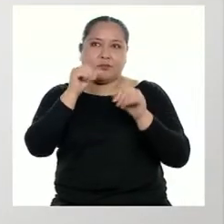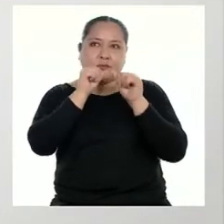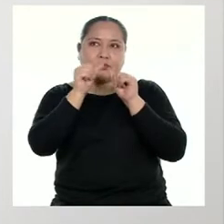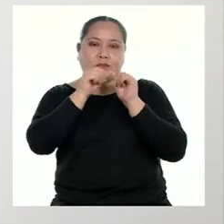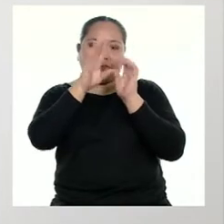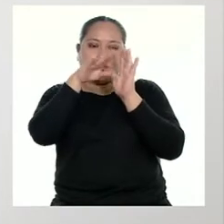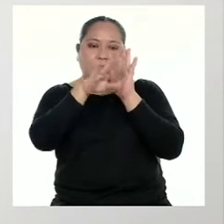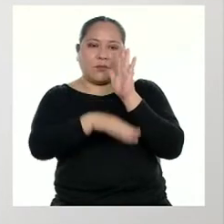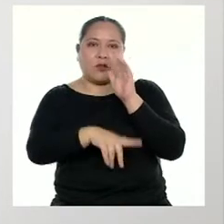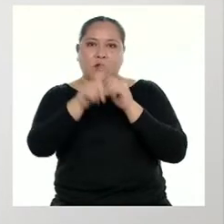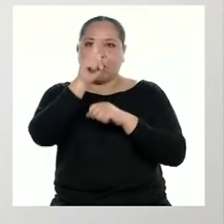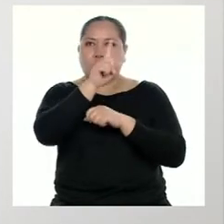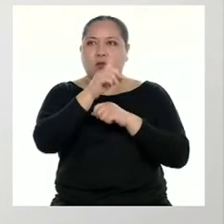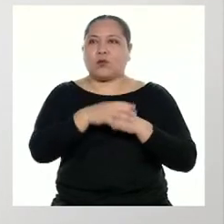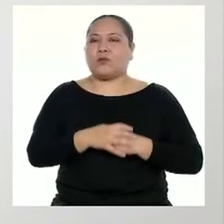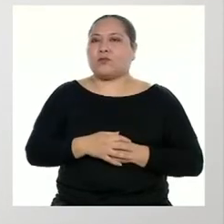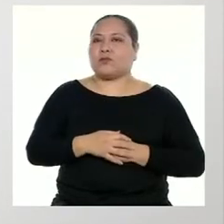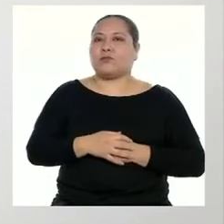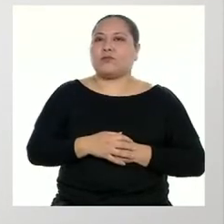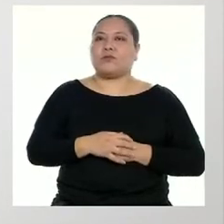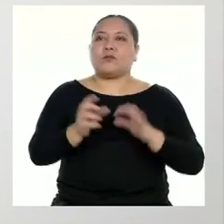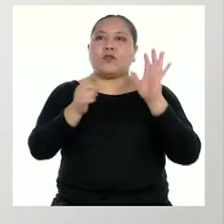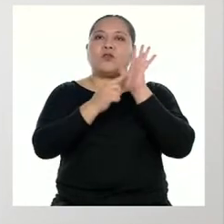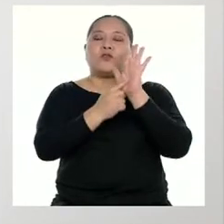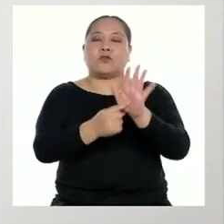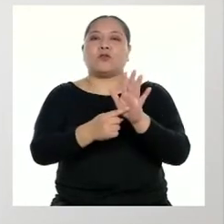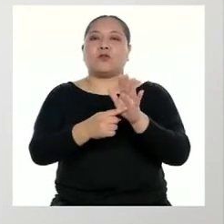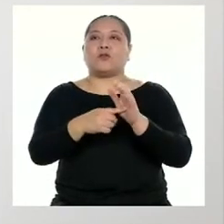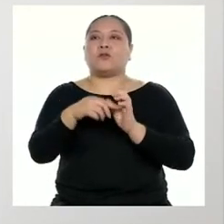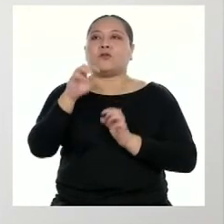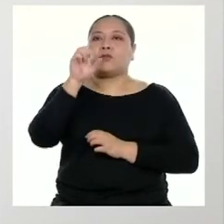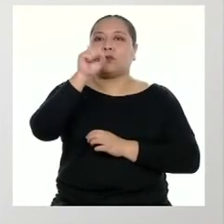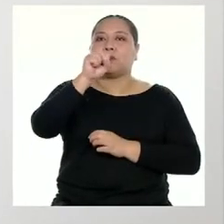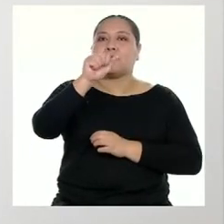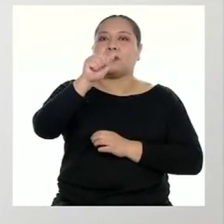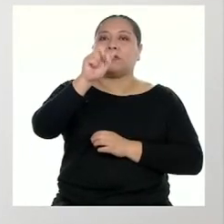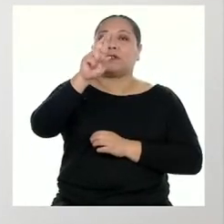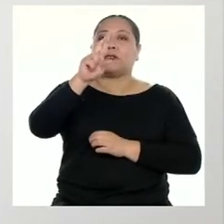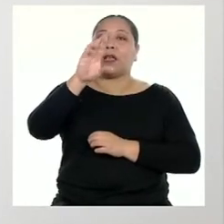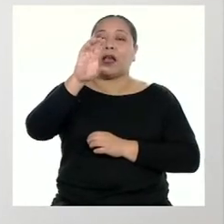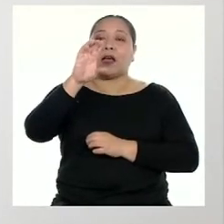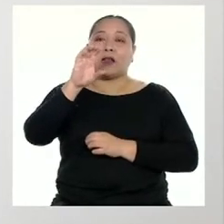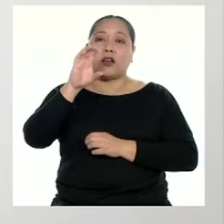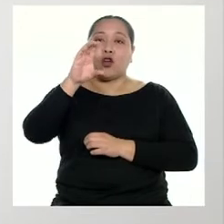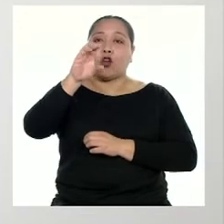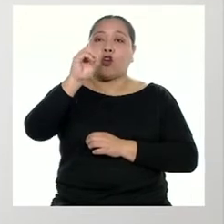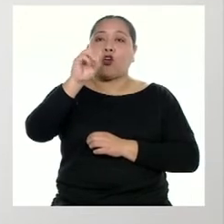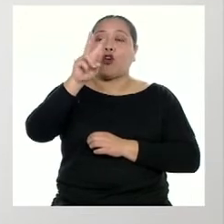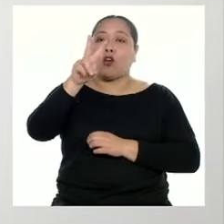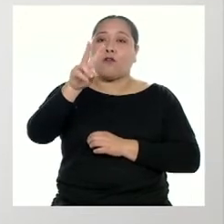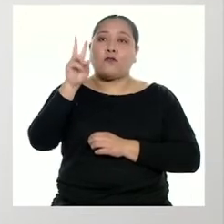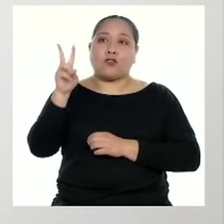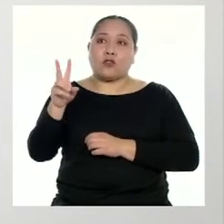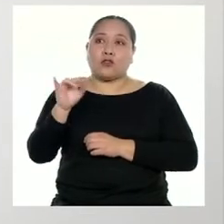número menor a la unidad. Expresemos el diámetro de un SARS-CoV-2 equivalente a 0